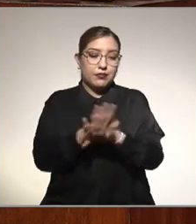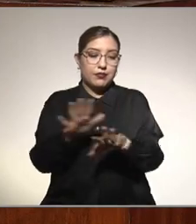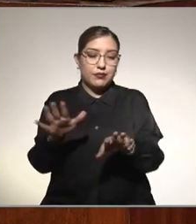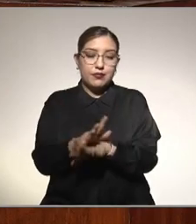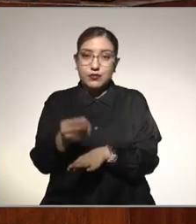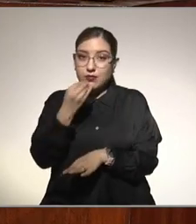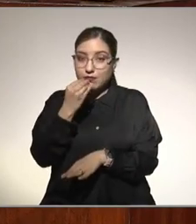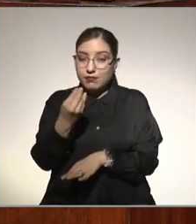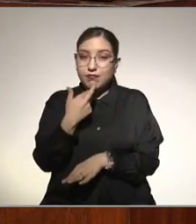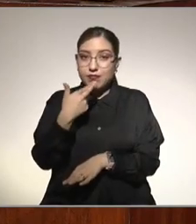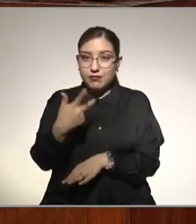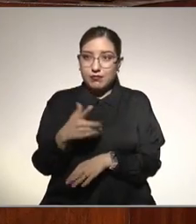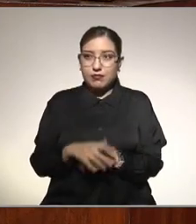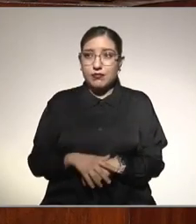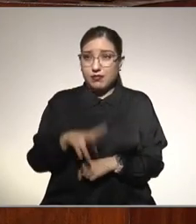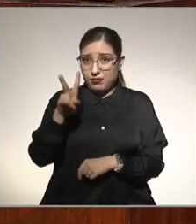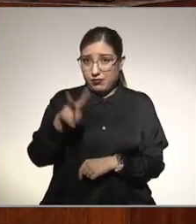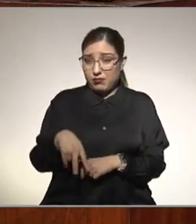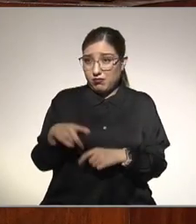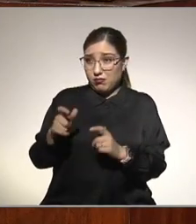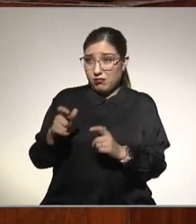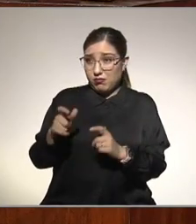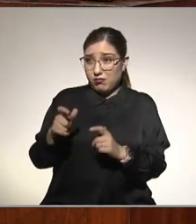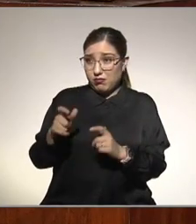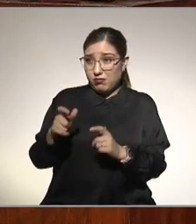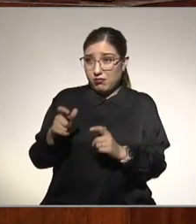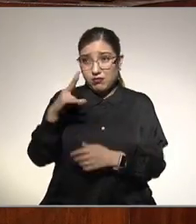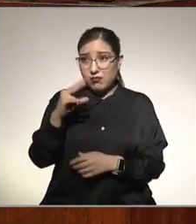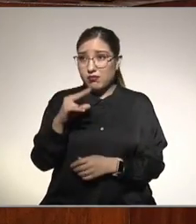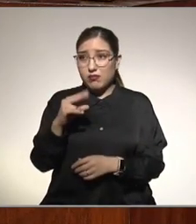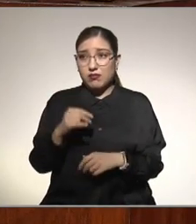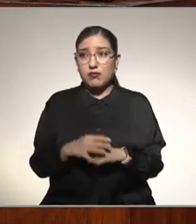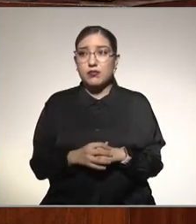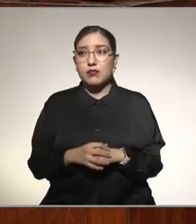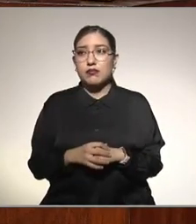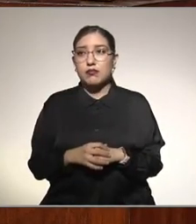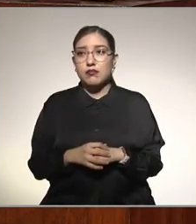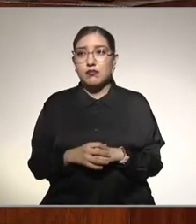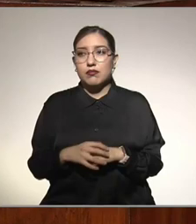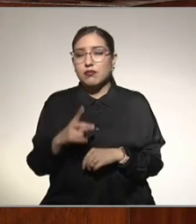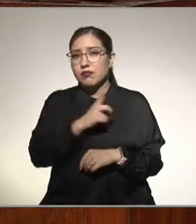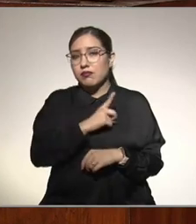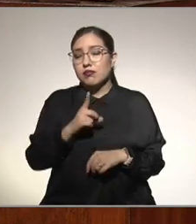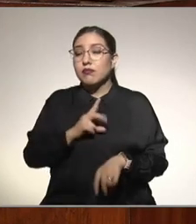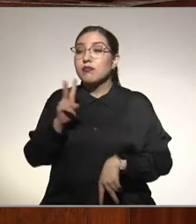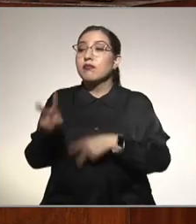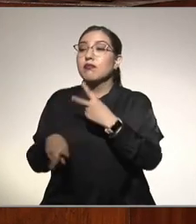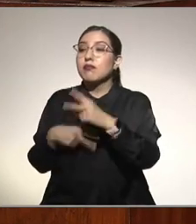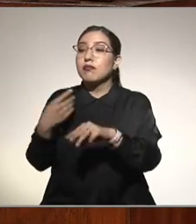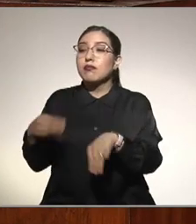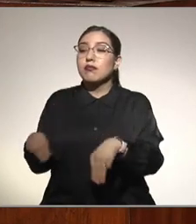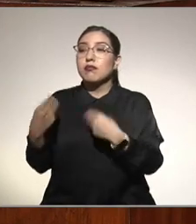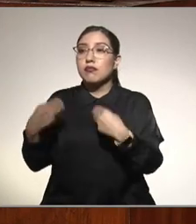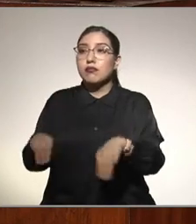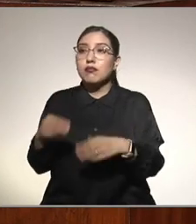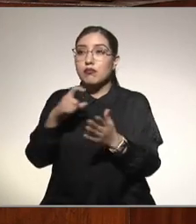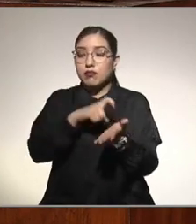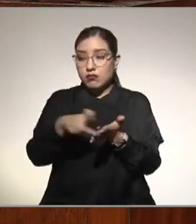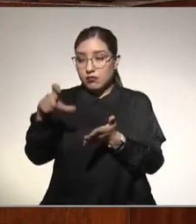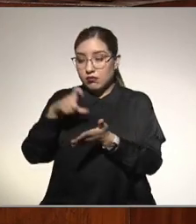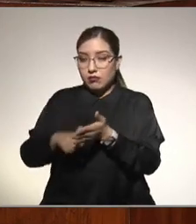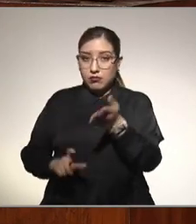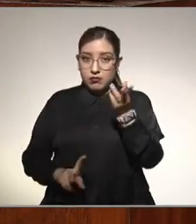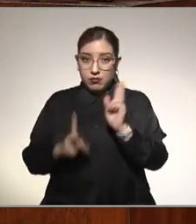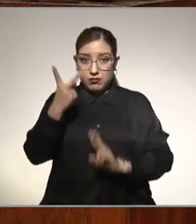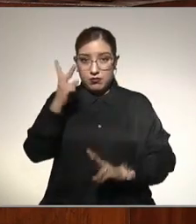equilibrado no es caro comer equilibrado hay que ir pues al mercadito comprar un montón de verduras